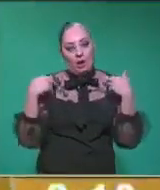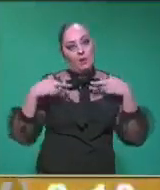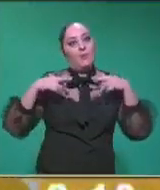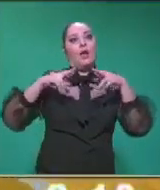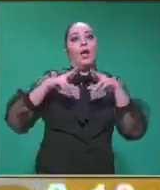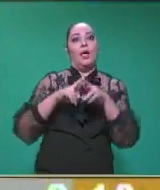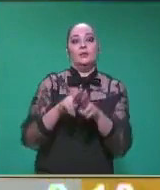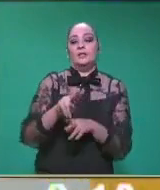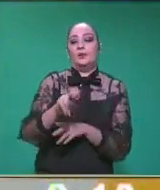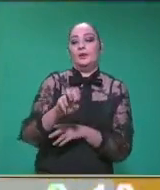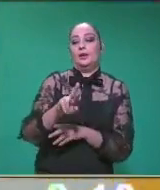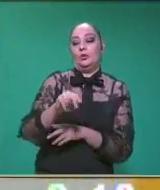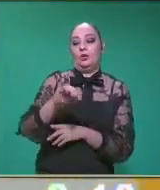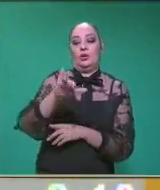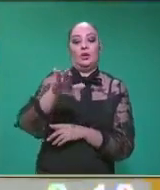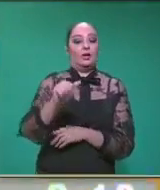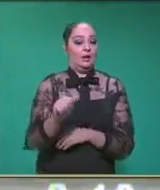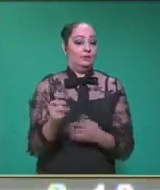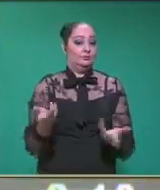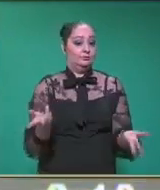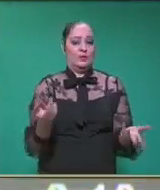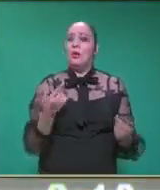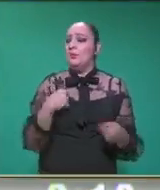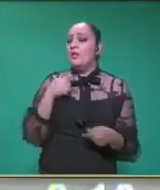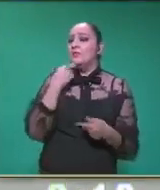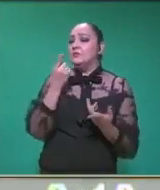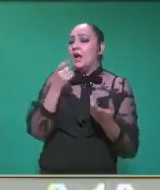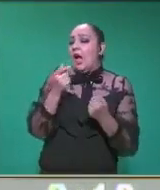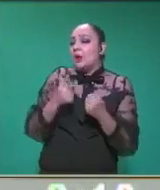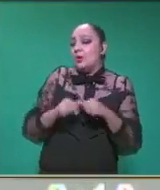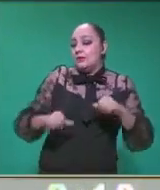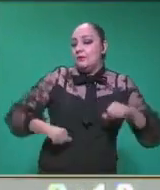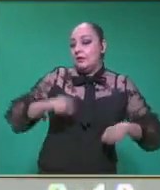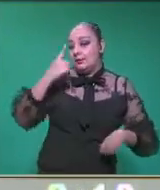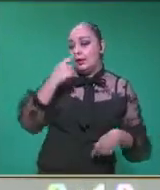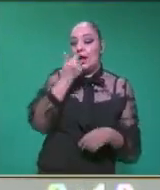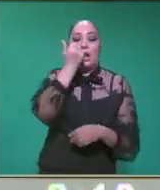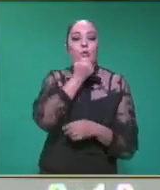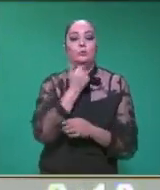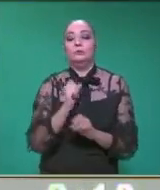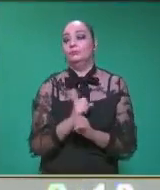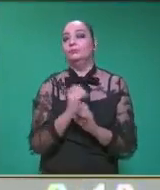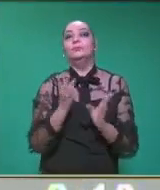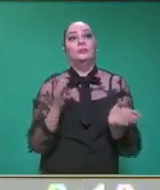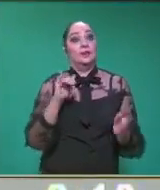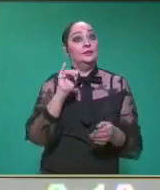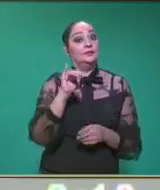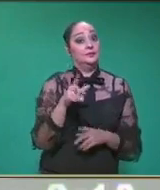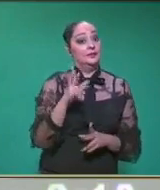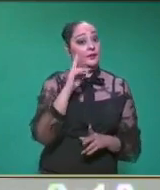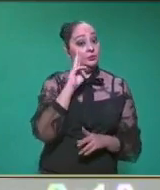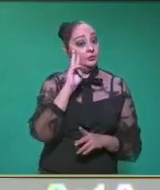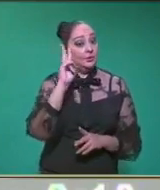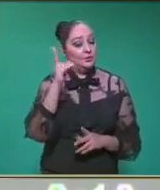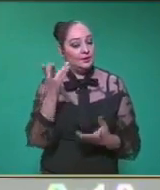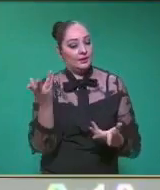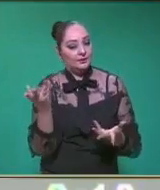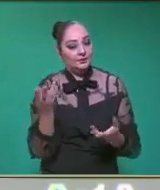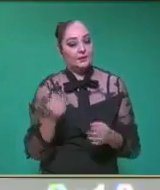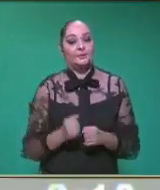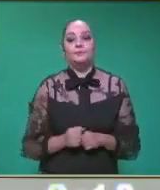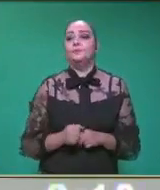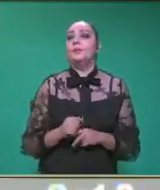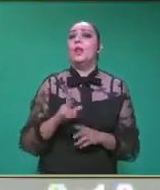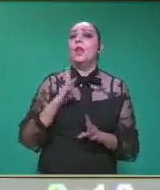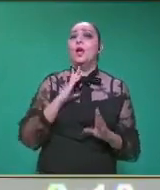Verónica. Maestra, ¿les va a dejar algún reto a los niños? Claro que sí, profesor. Les vamos a dejar el siguiente reto que vamos a poderlo